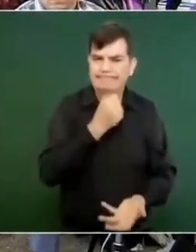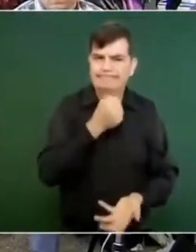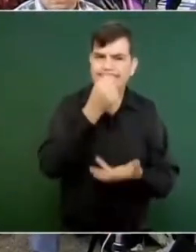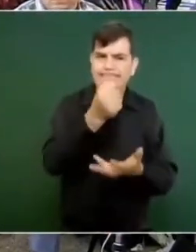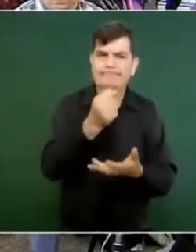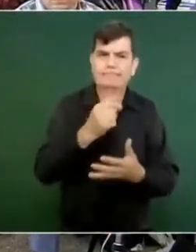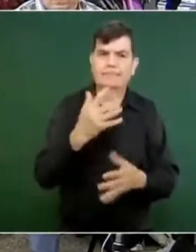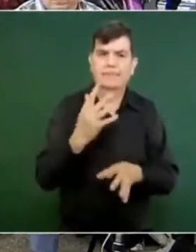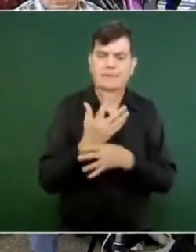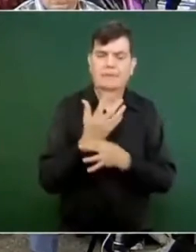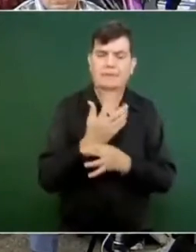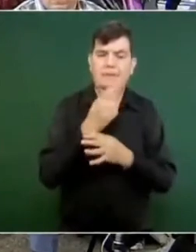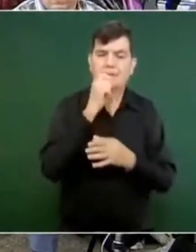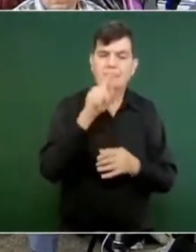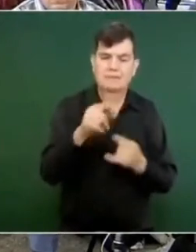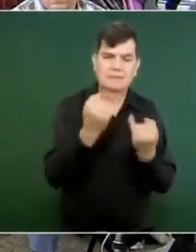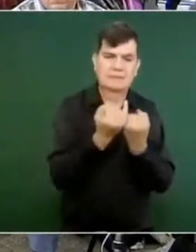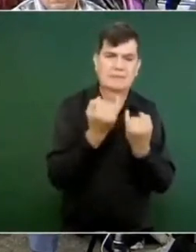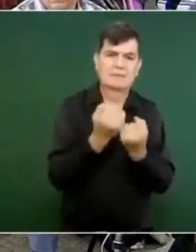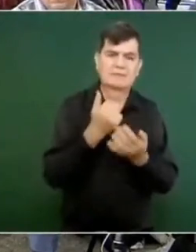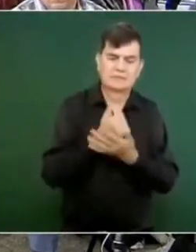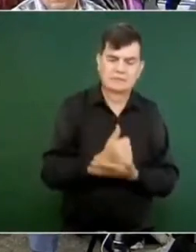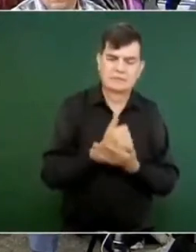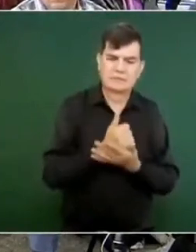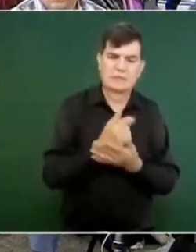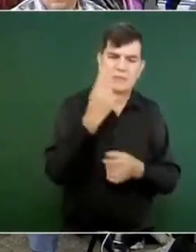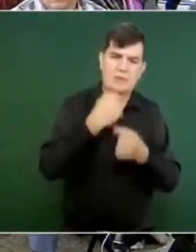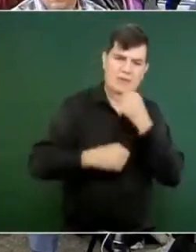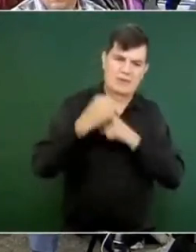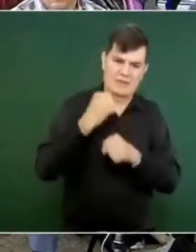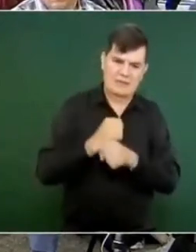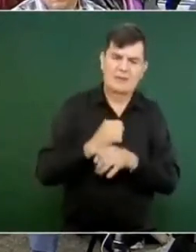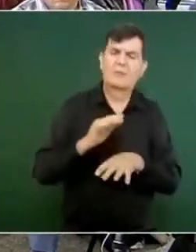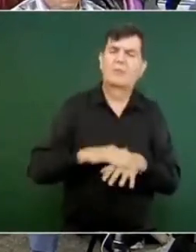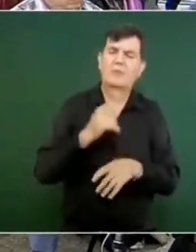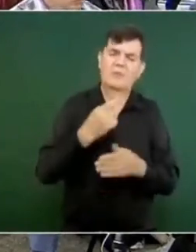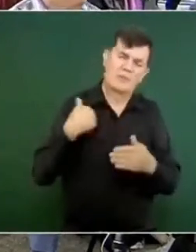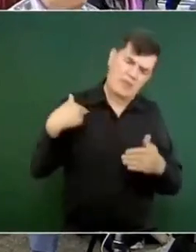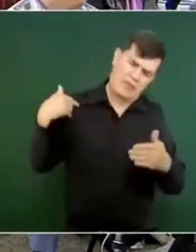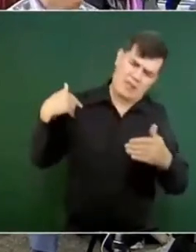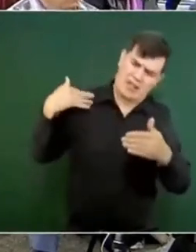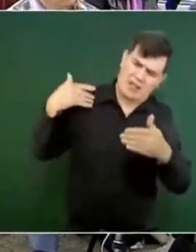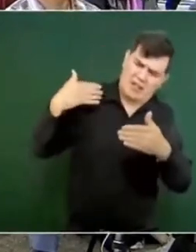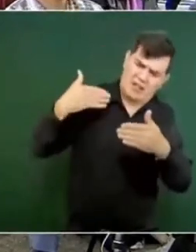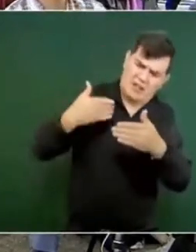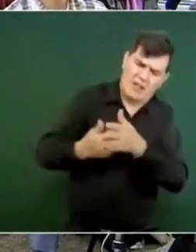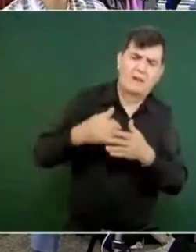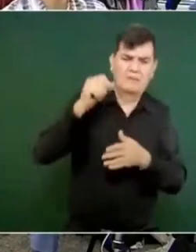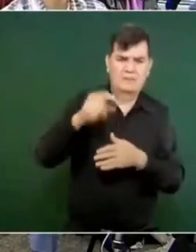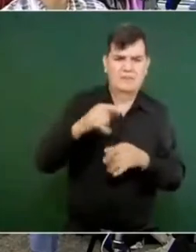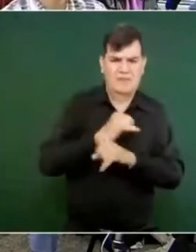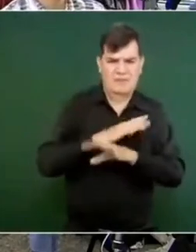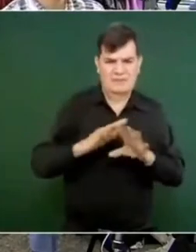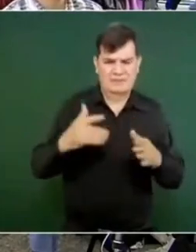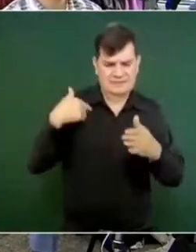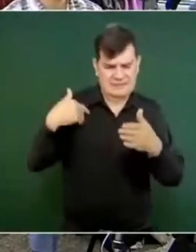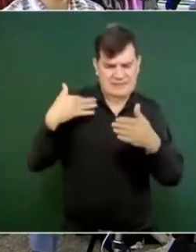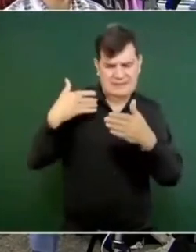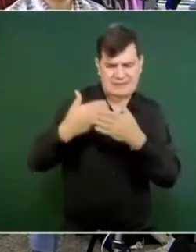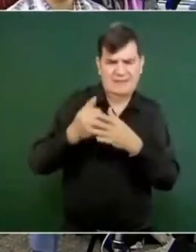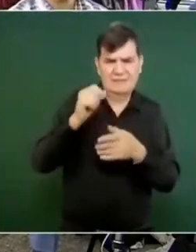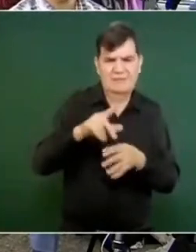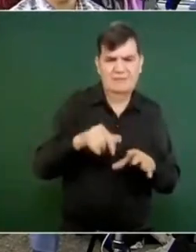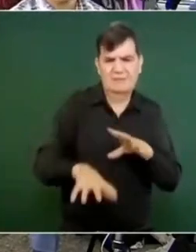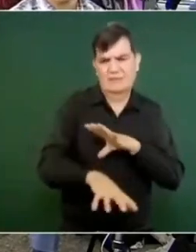comentan, que incluso también lo padecieron el año anterior. Esto se viene arrastrando, de acuerdo también a esta información, de los